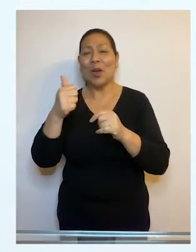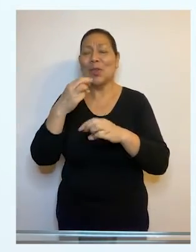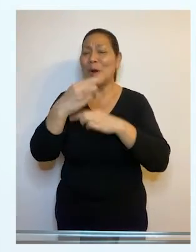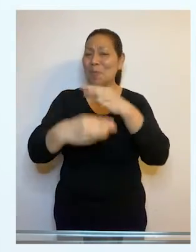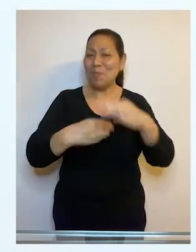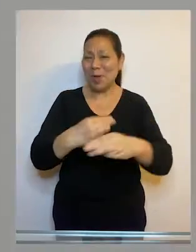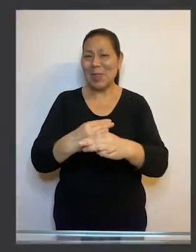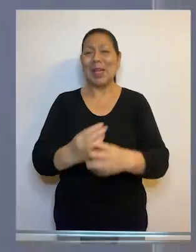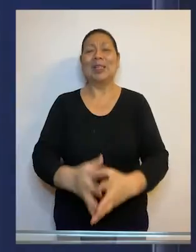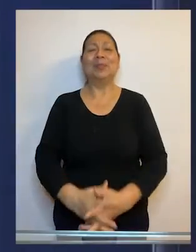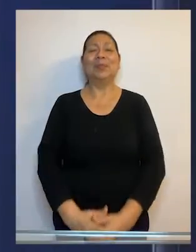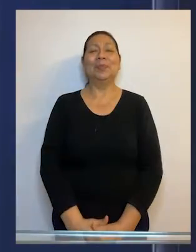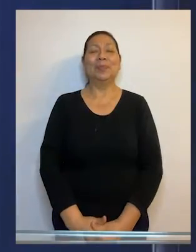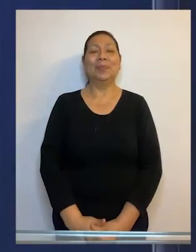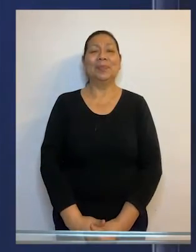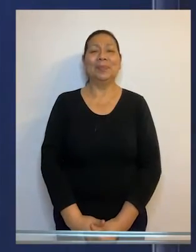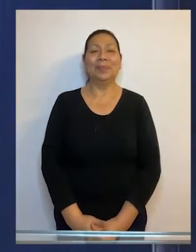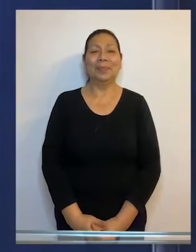en el Mundo. Adelante.